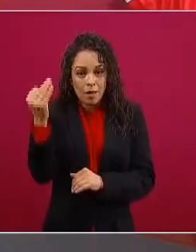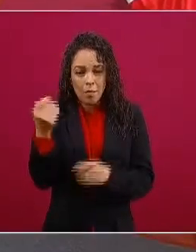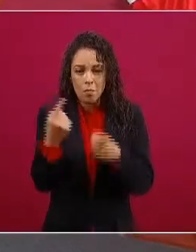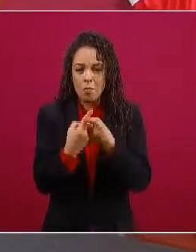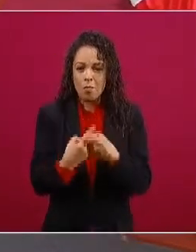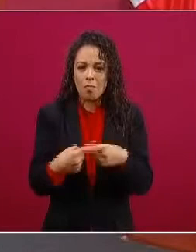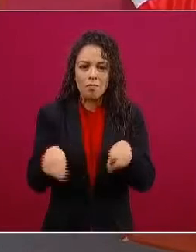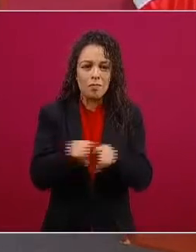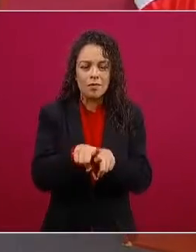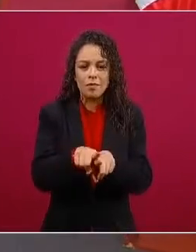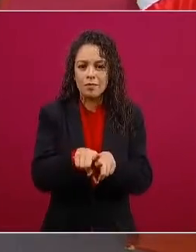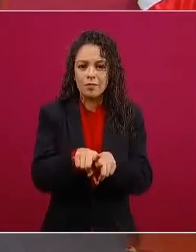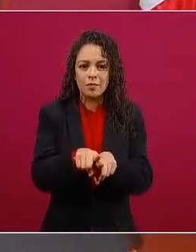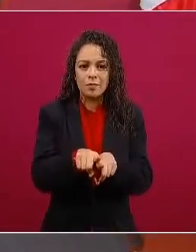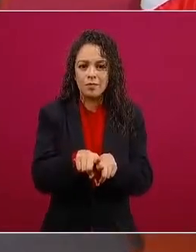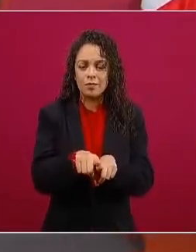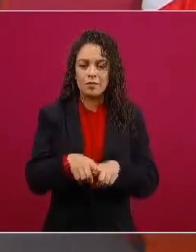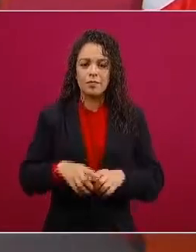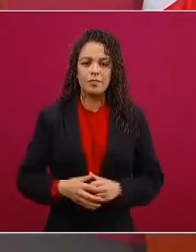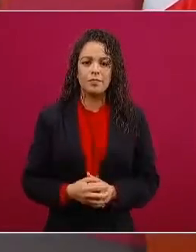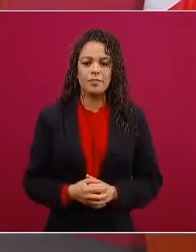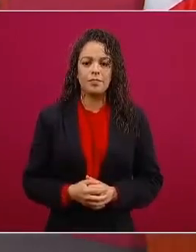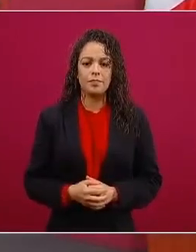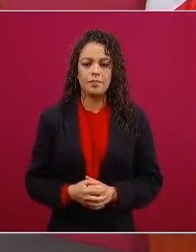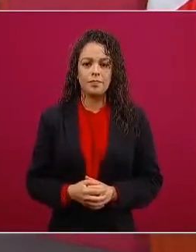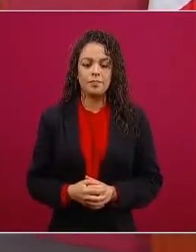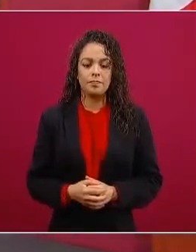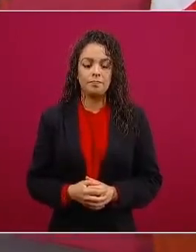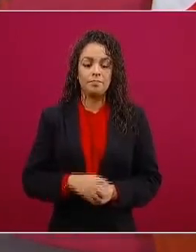luego se demuestra que con esas armas